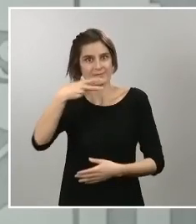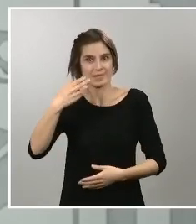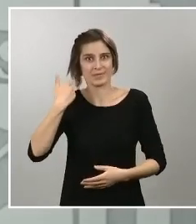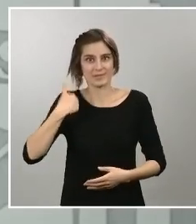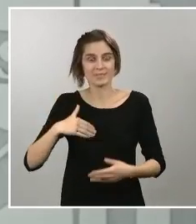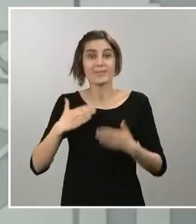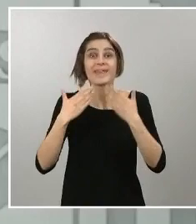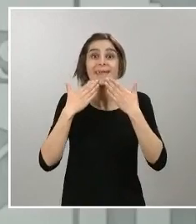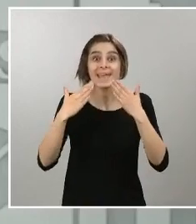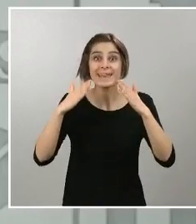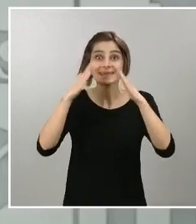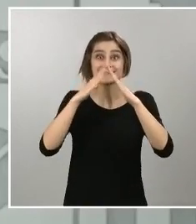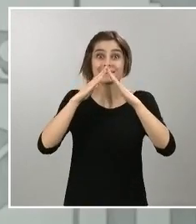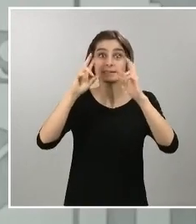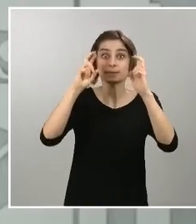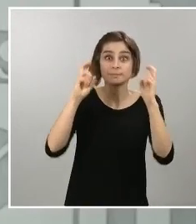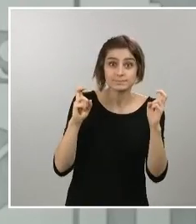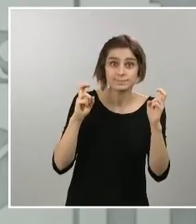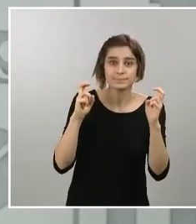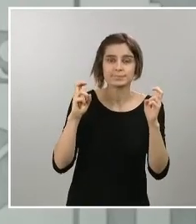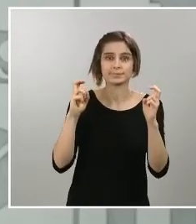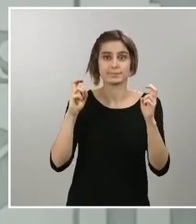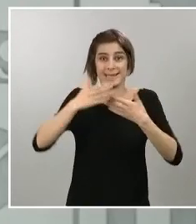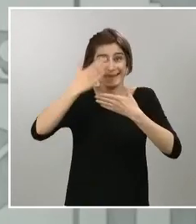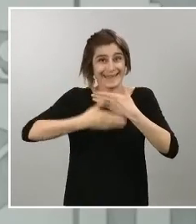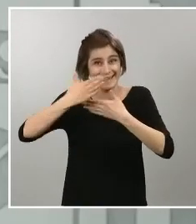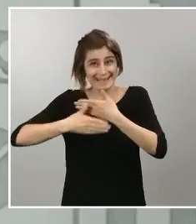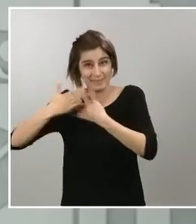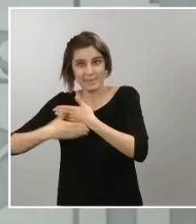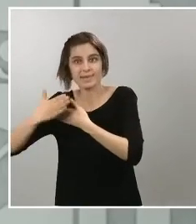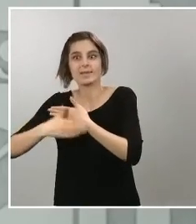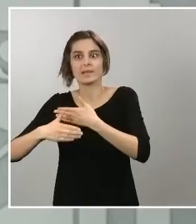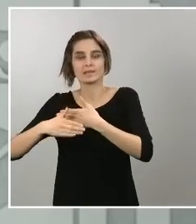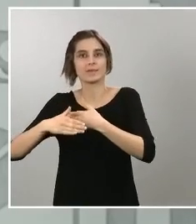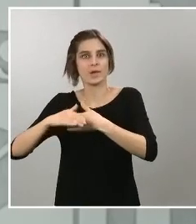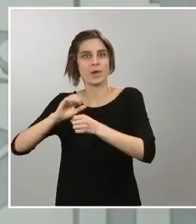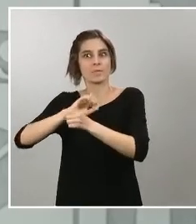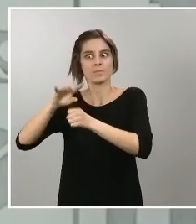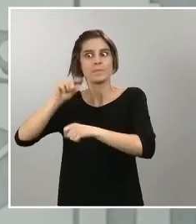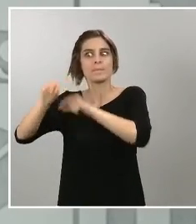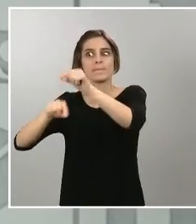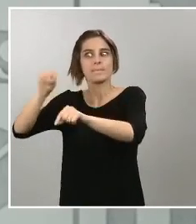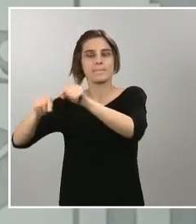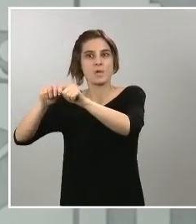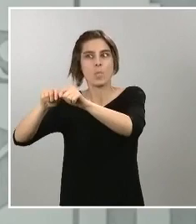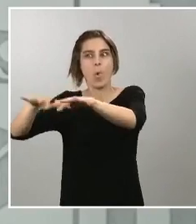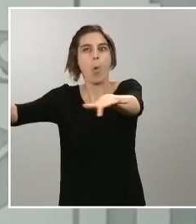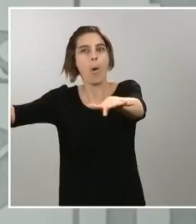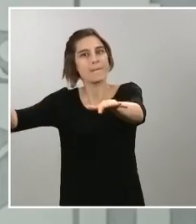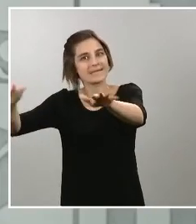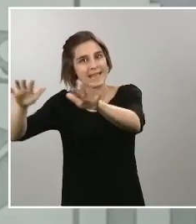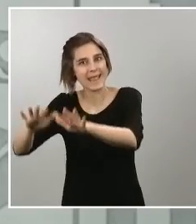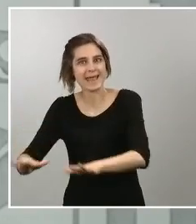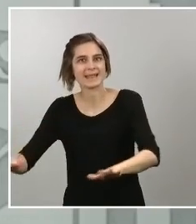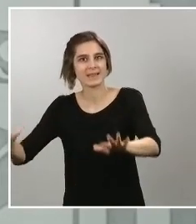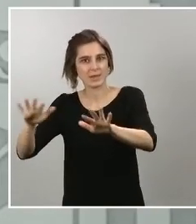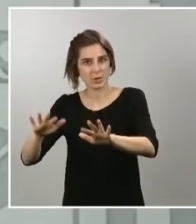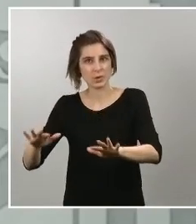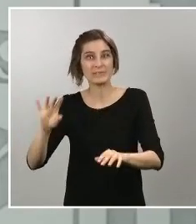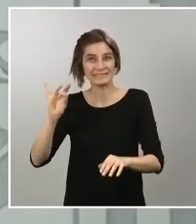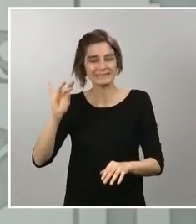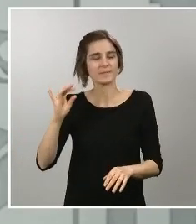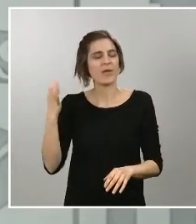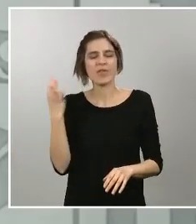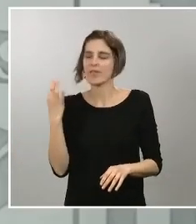el contagio del virus, pero tenemos que dar un paso más. Tenemos que conseguir que durante estos días,